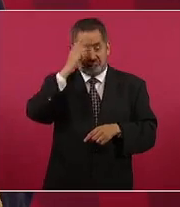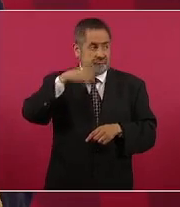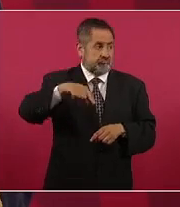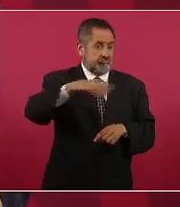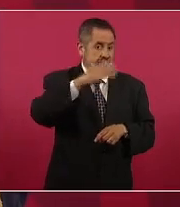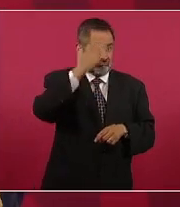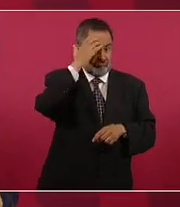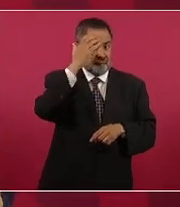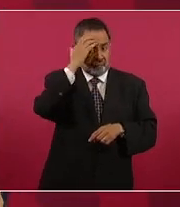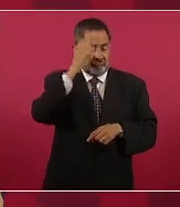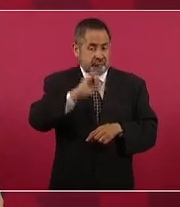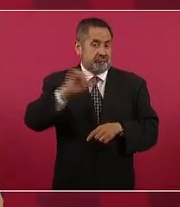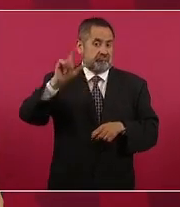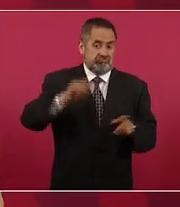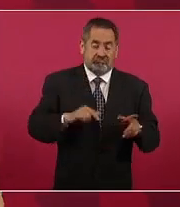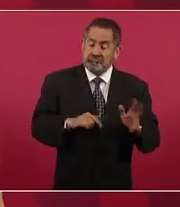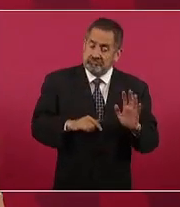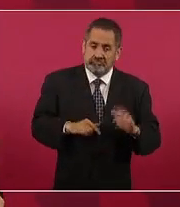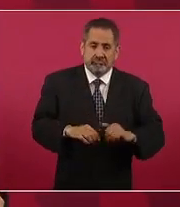porque además